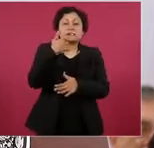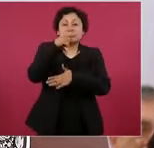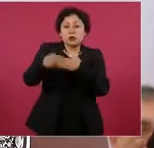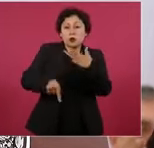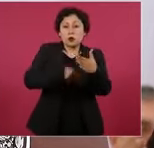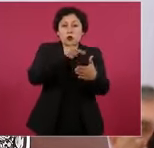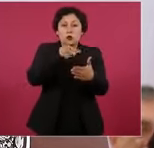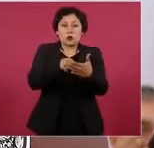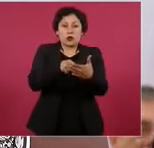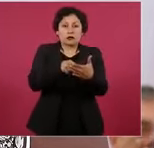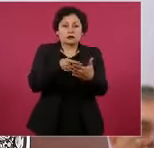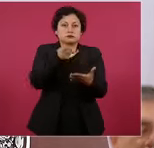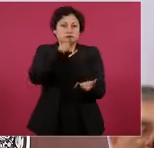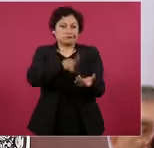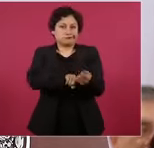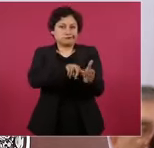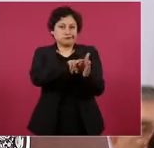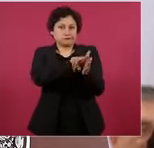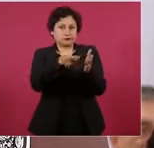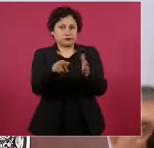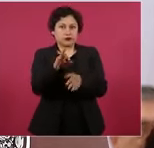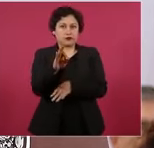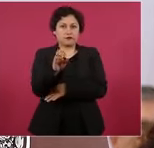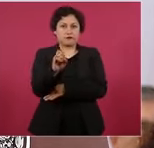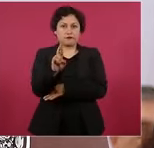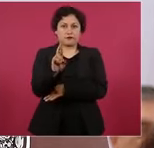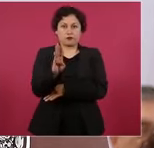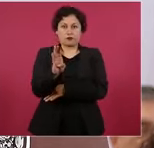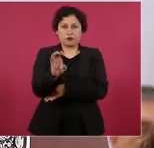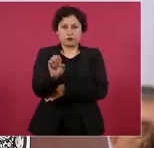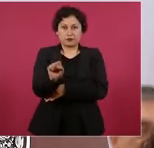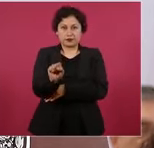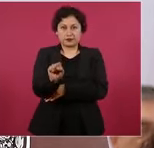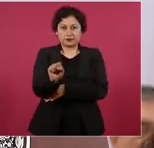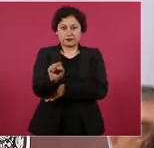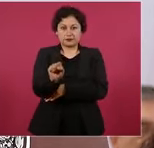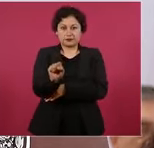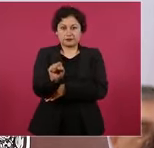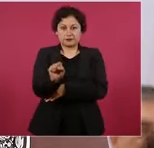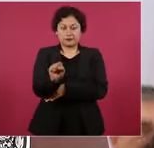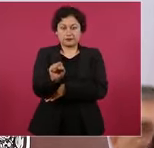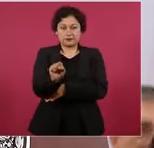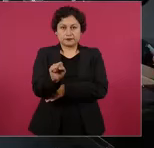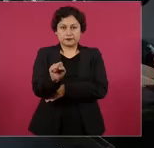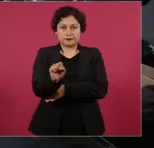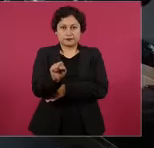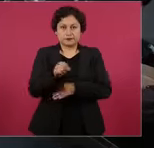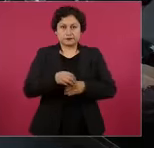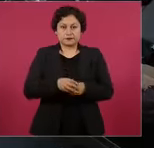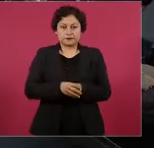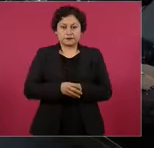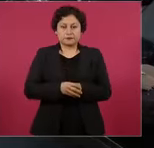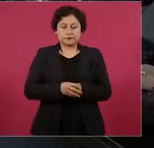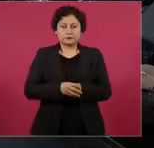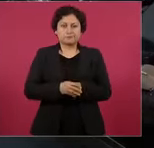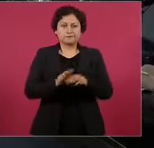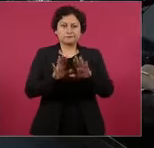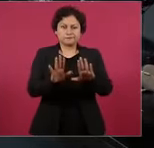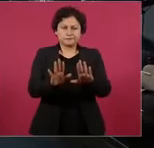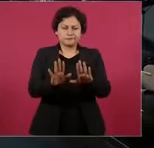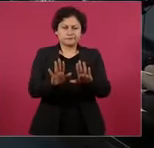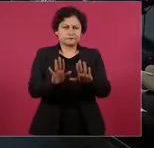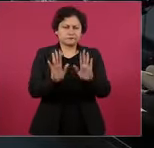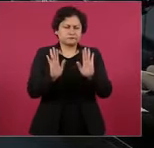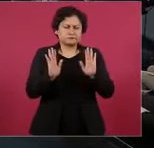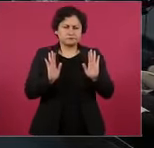no está aquí en cuestión cómo obtuvieron